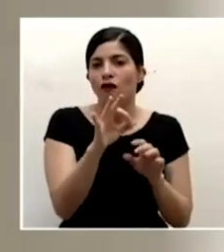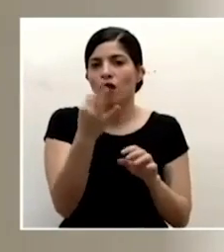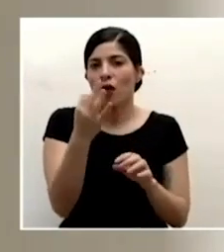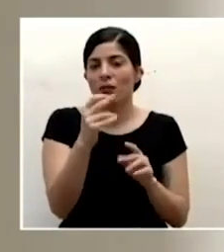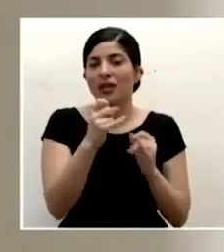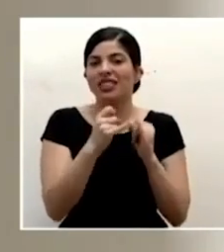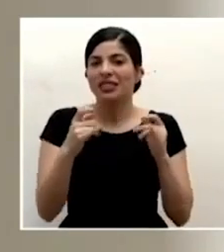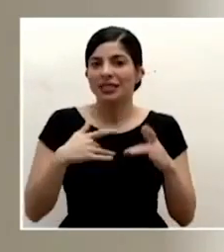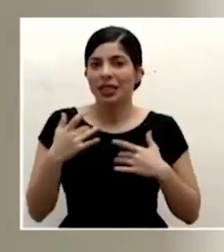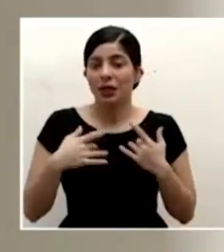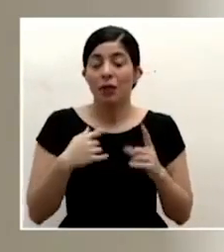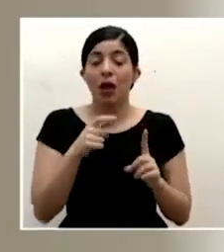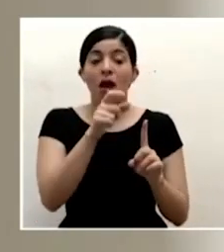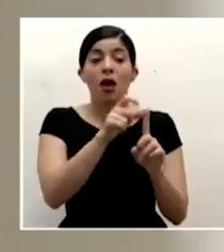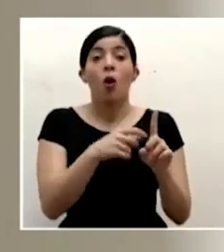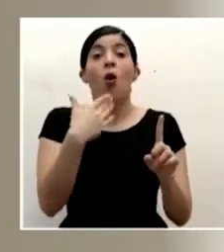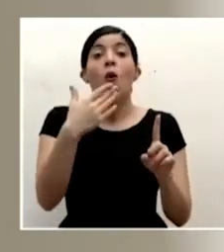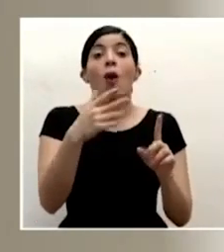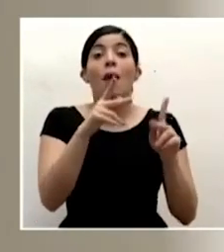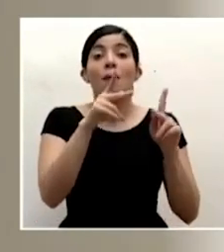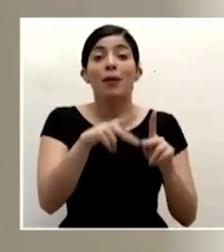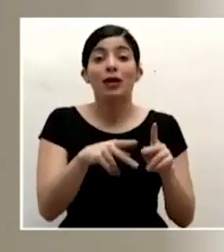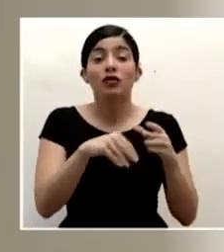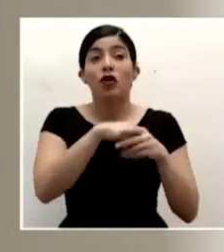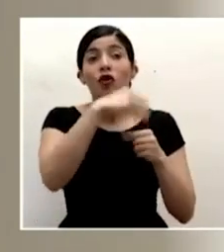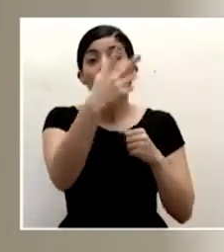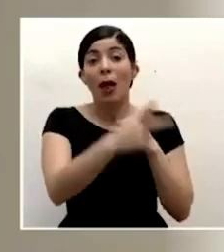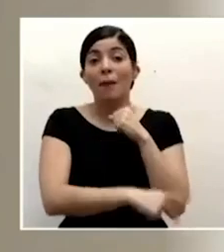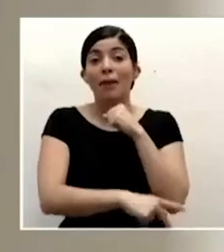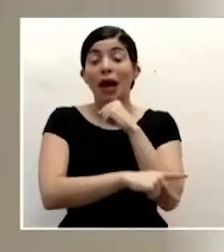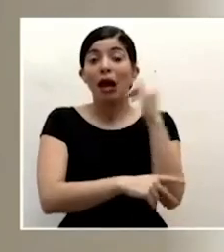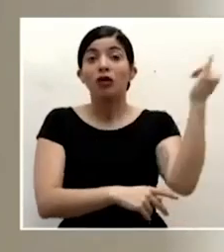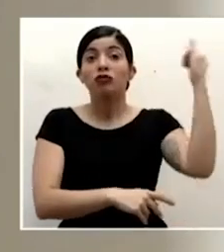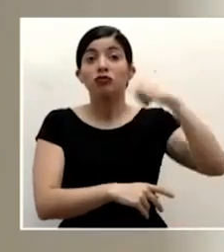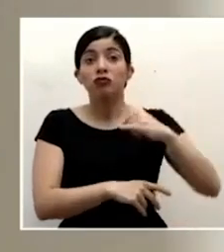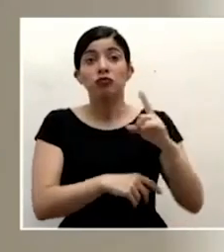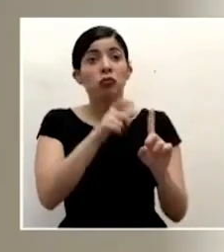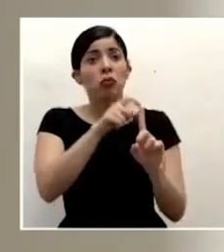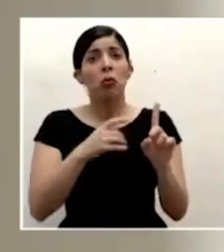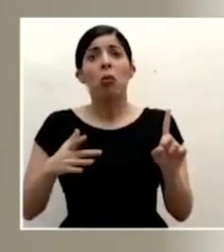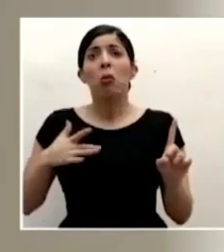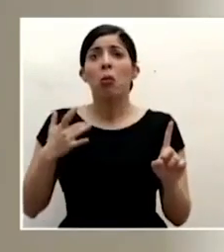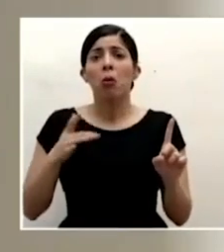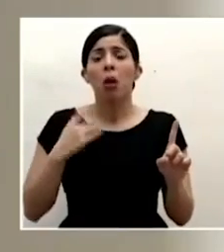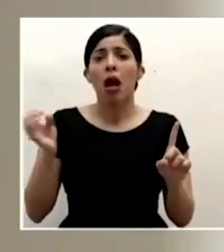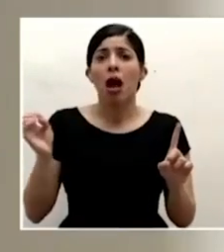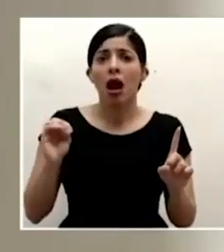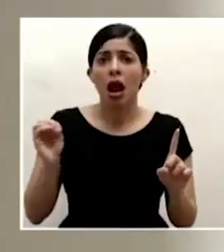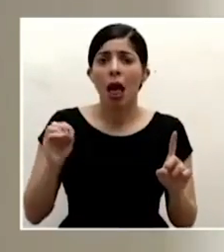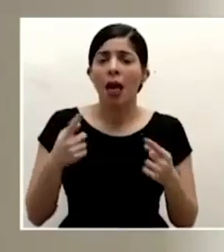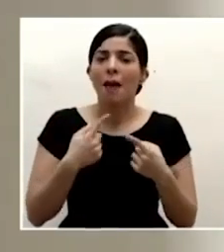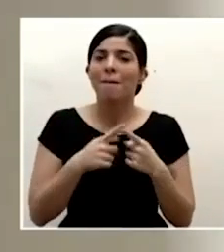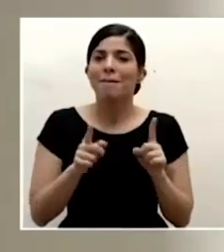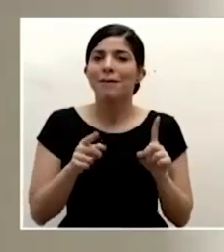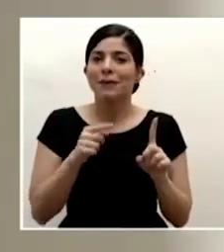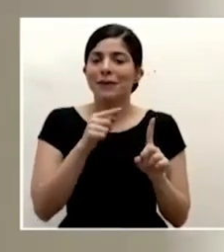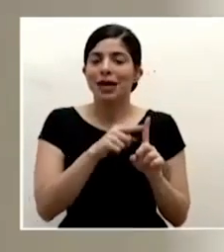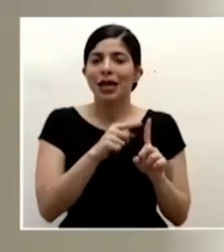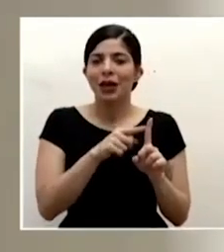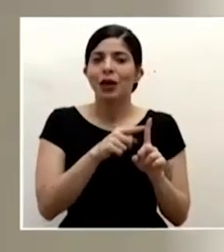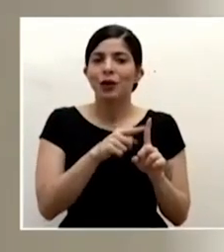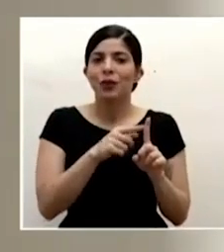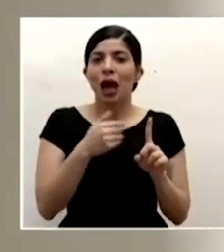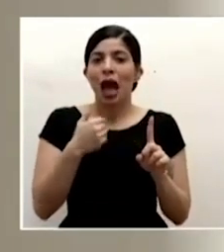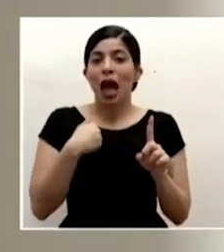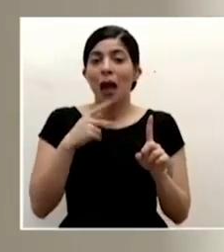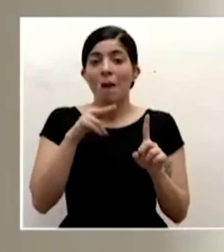alguien ha regresado del exterior no ha manifestado síntomas pero si digamos tenemos una persona cercana un contacto